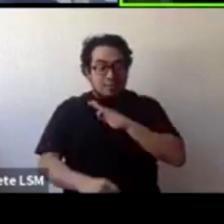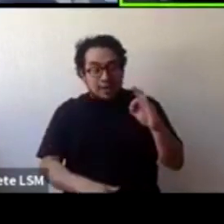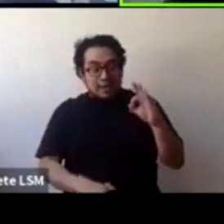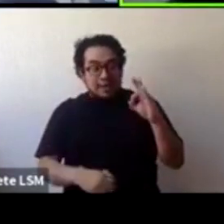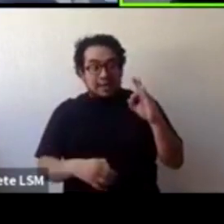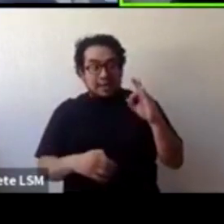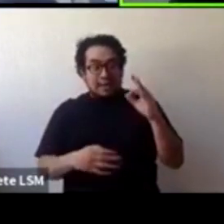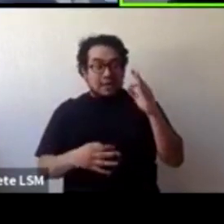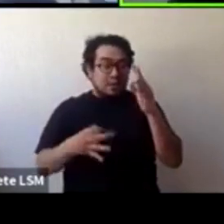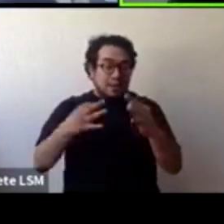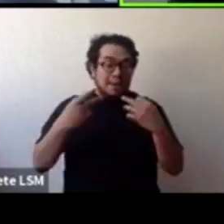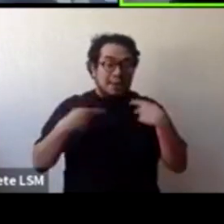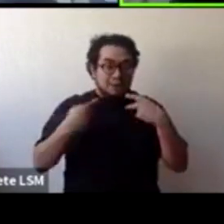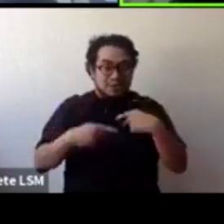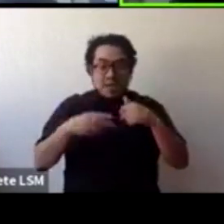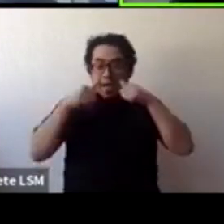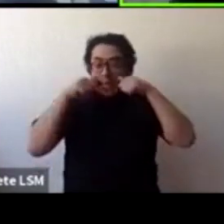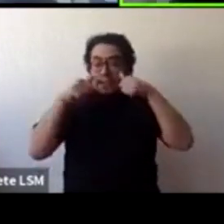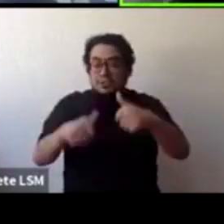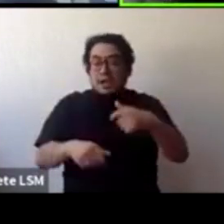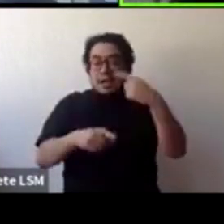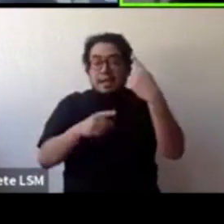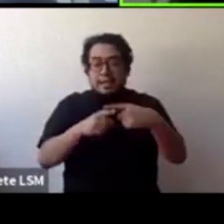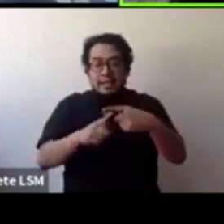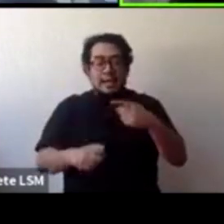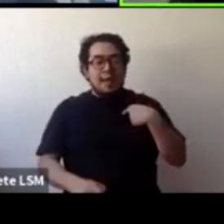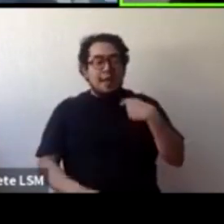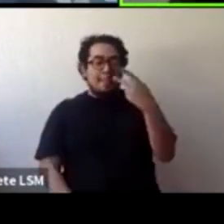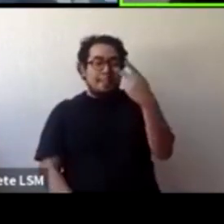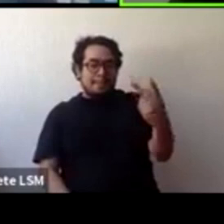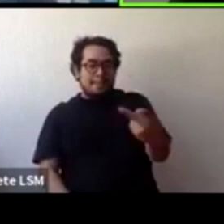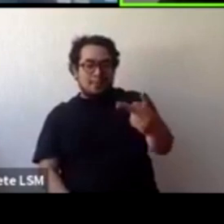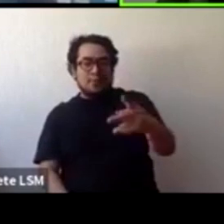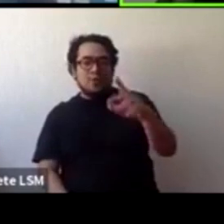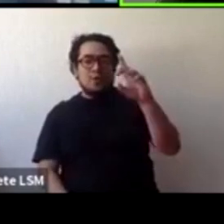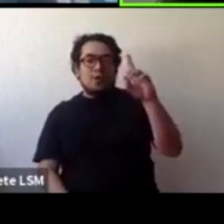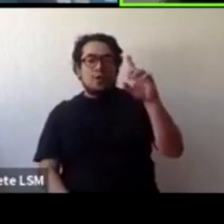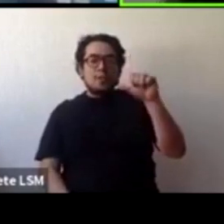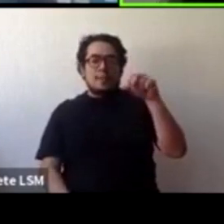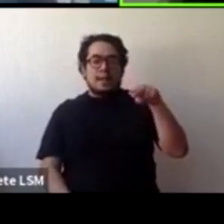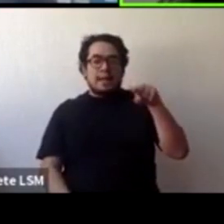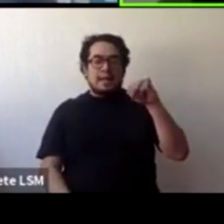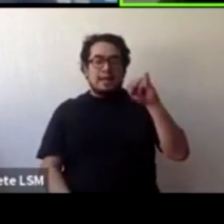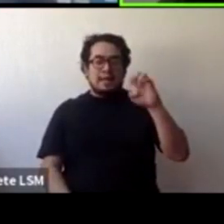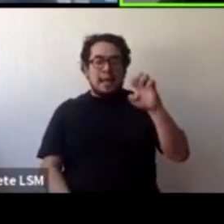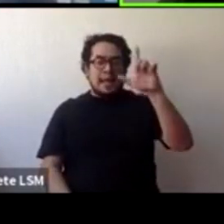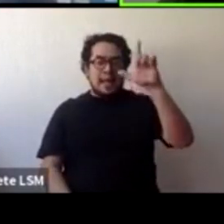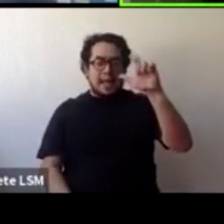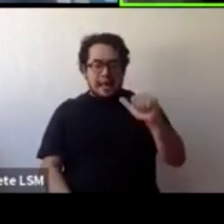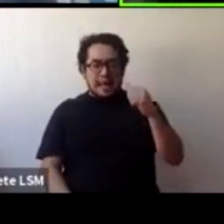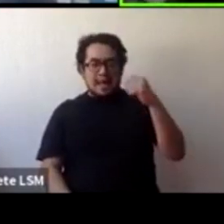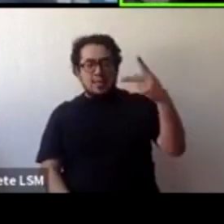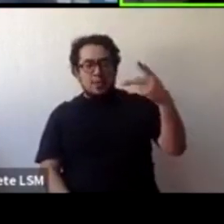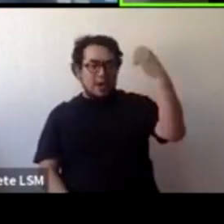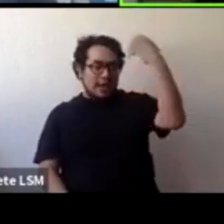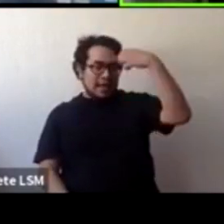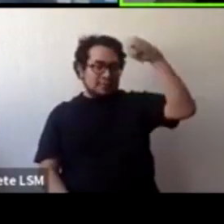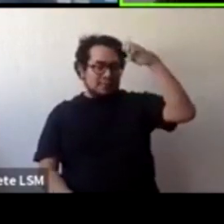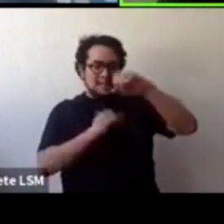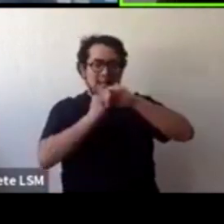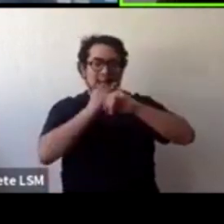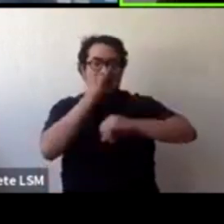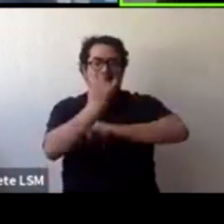de verdad, yo creo que hay que ponerlo sobre la mesa y te lo preguntaría también a ti, Daniela, con la experiencia internacional que tienes, el